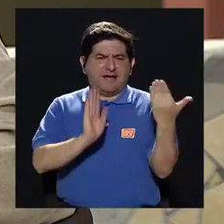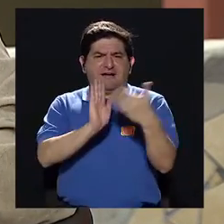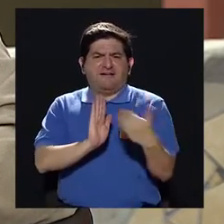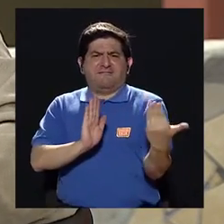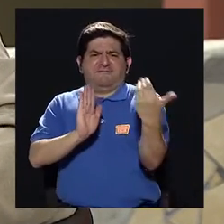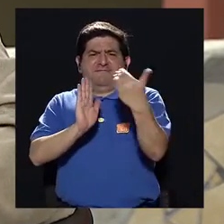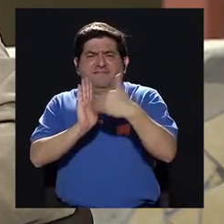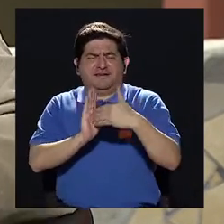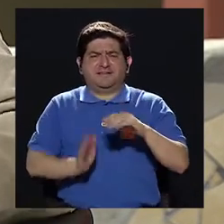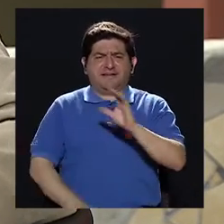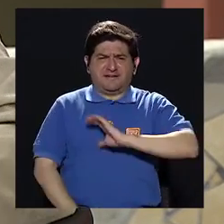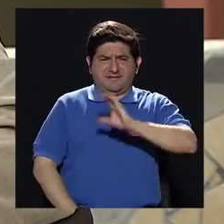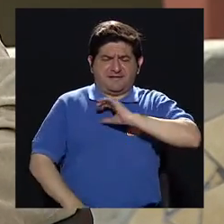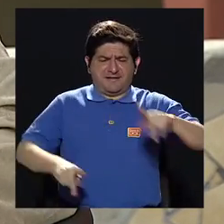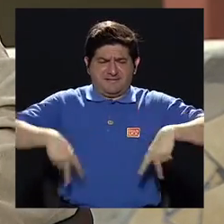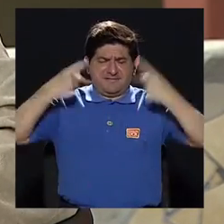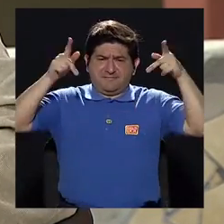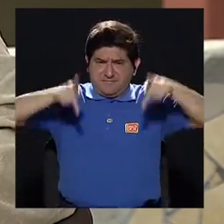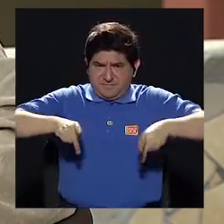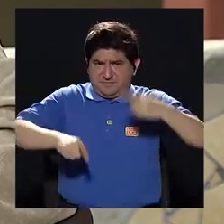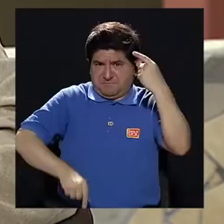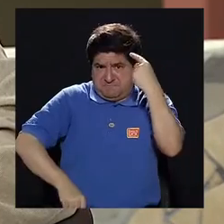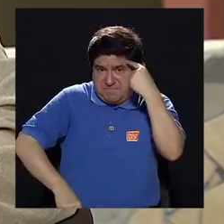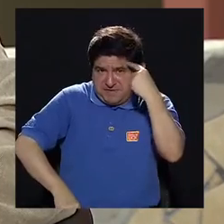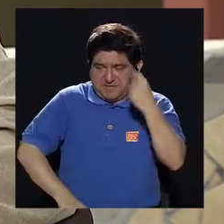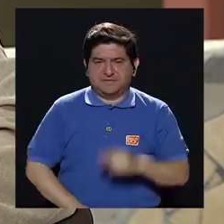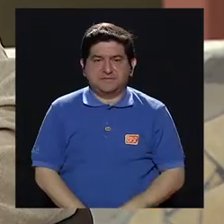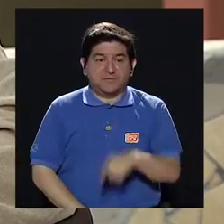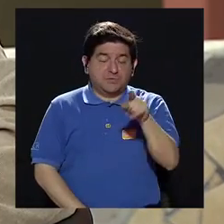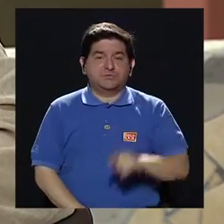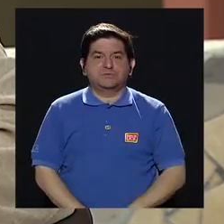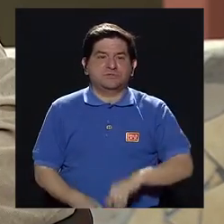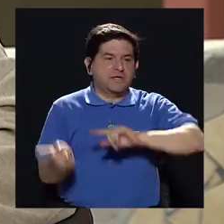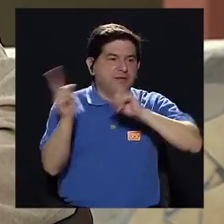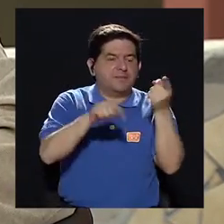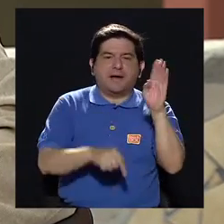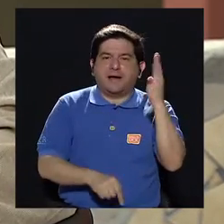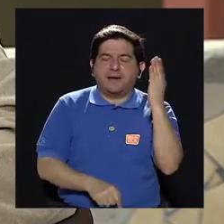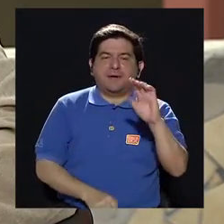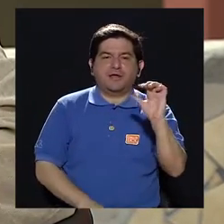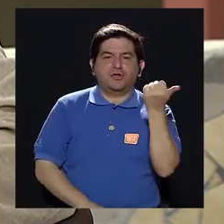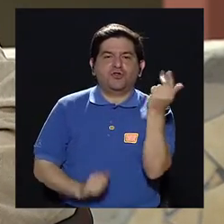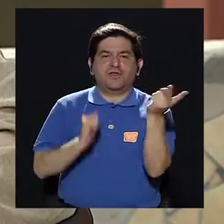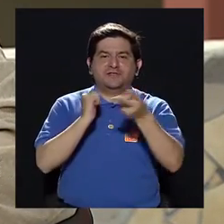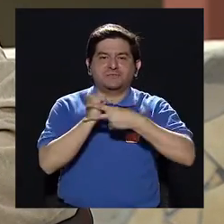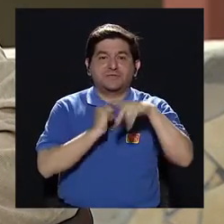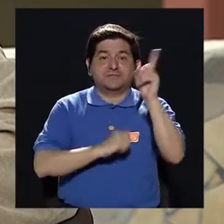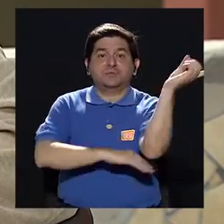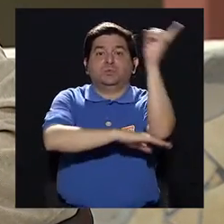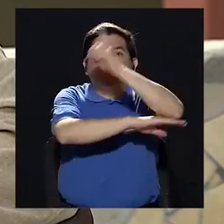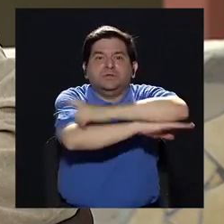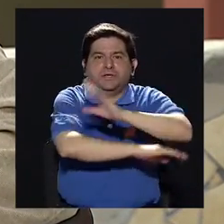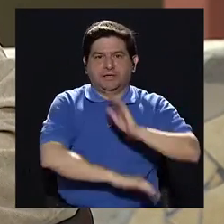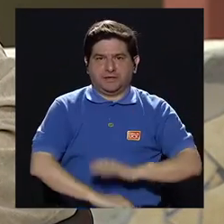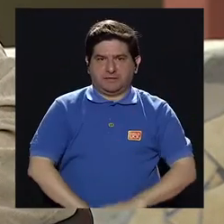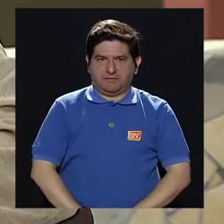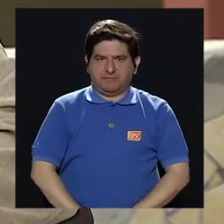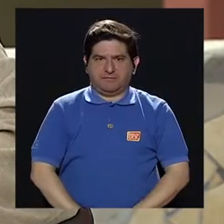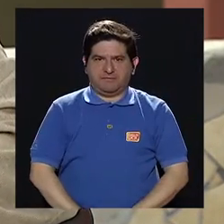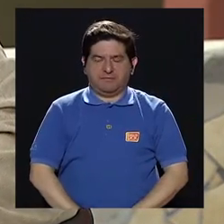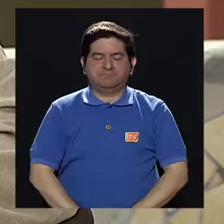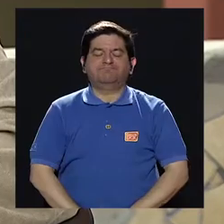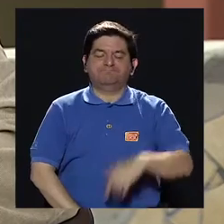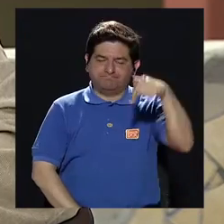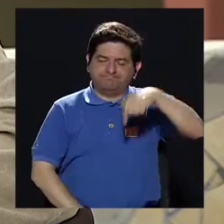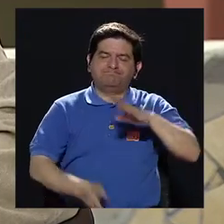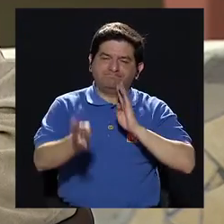repercutir en la calidad de vida de las personas. Imagínese usted lo que es ir al baño 10 veces al día, por ejemplo. Y es